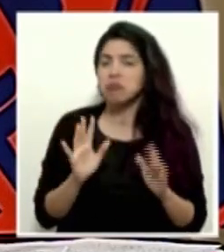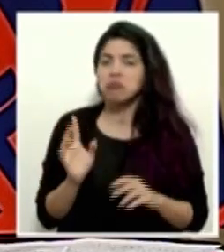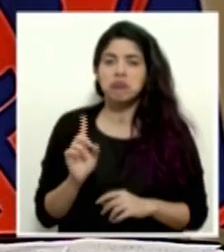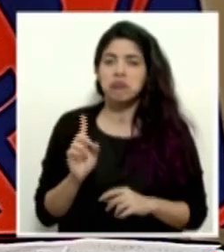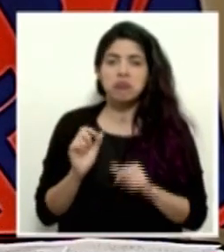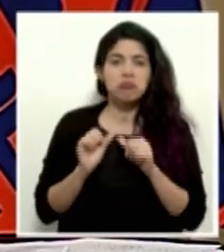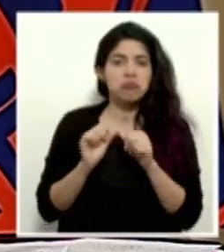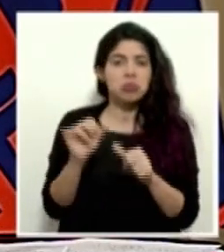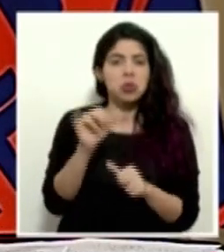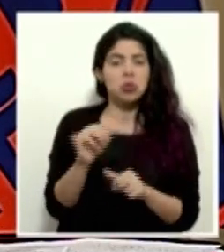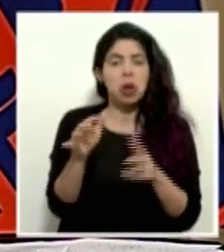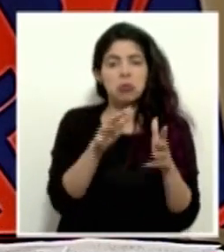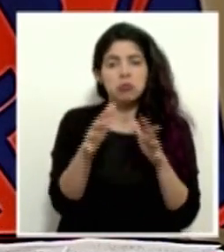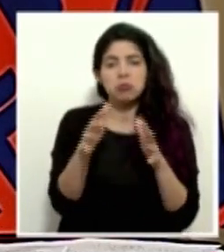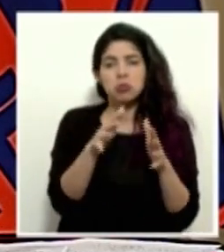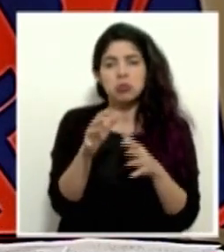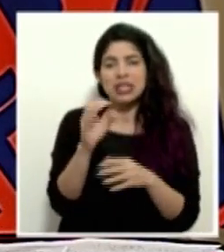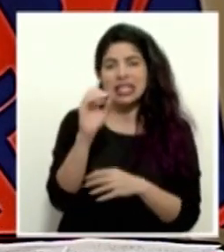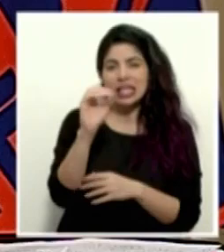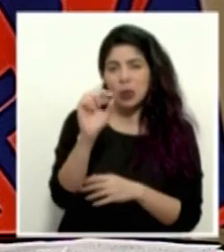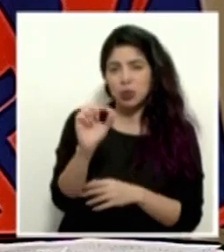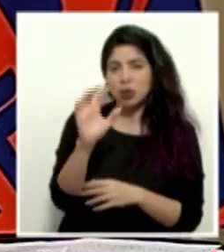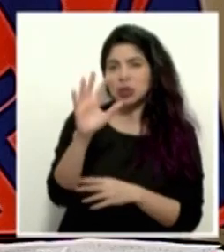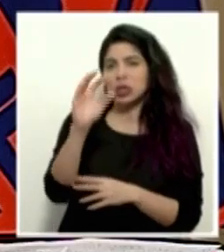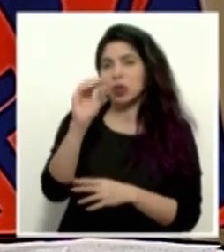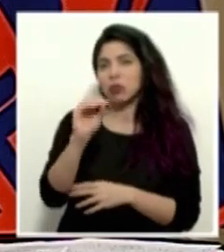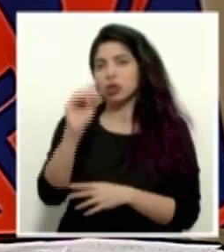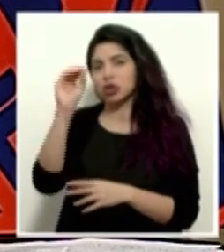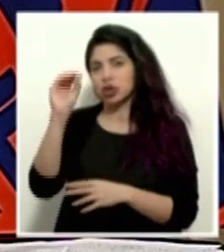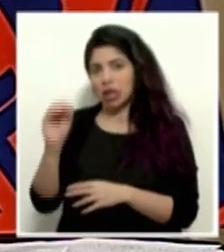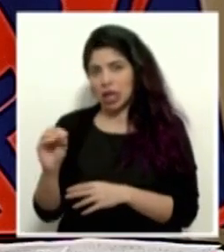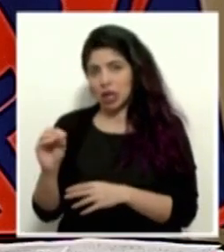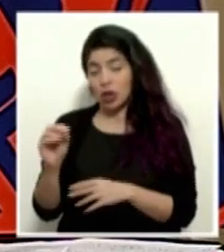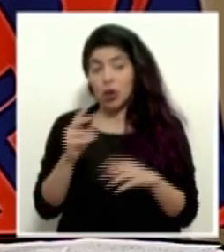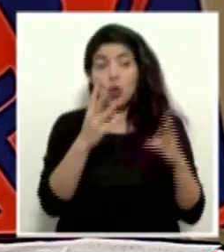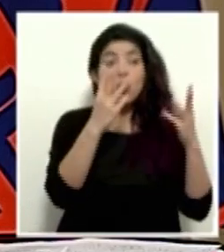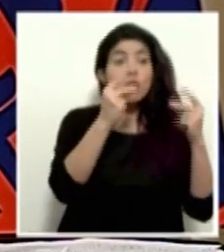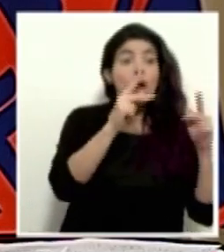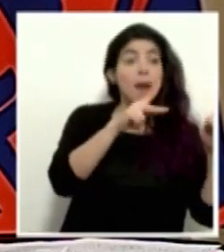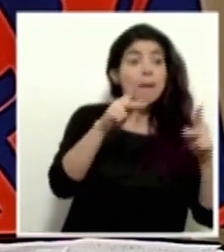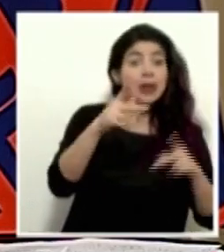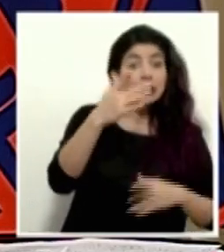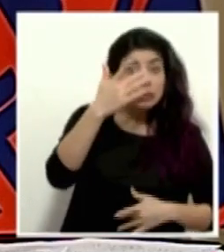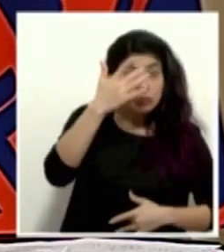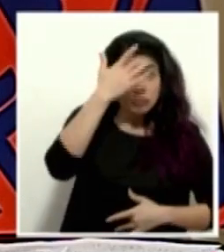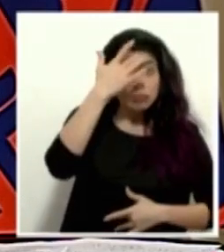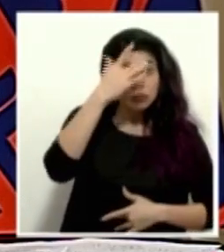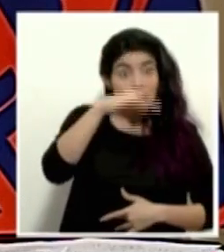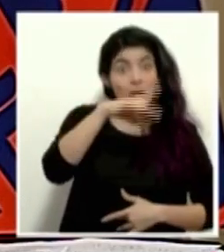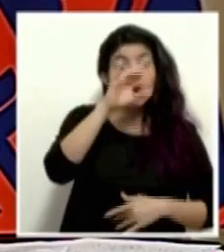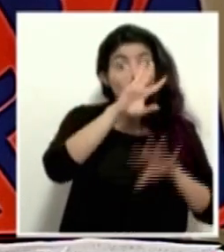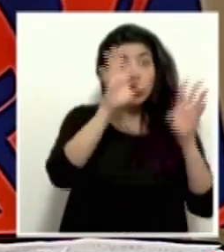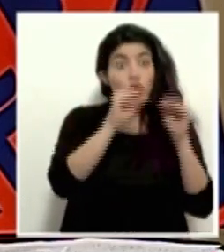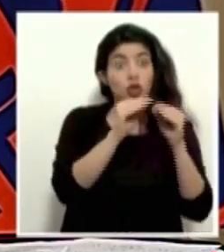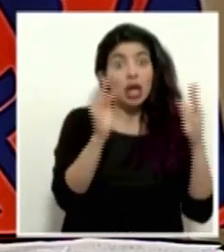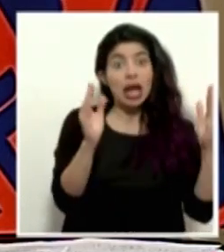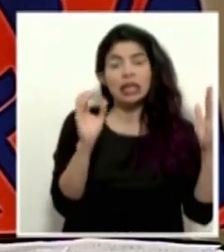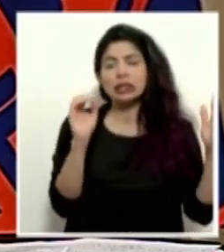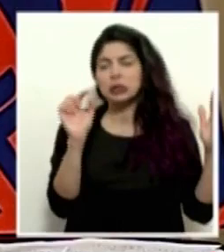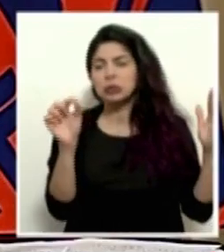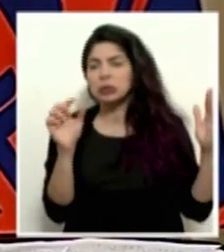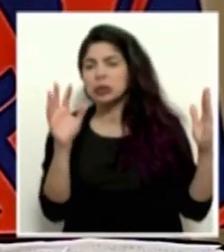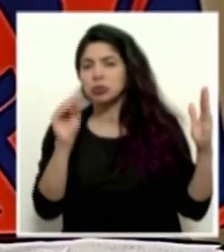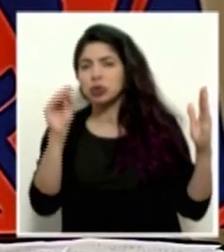alrededor del punto cinco por ciento de los casos diagnosticados en total. ¿Verdad?